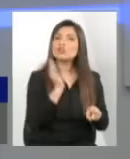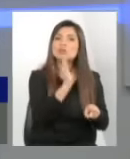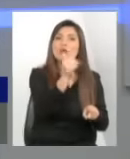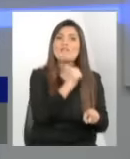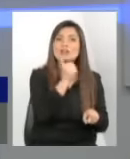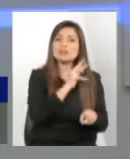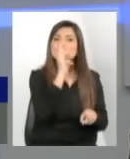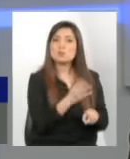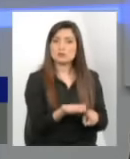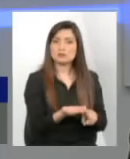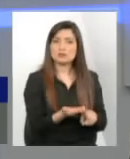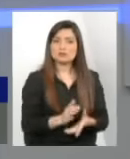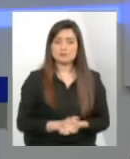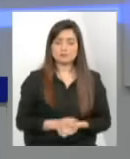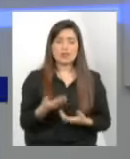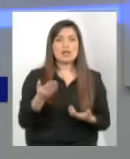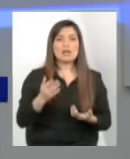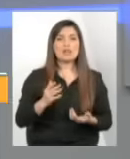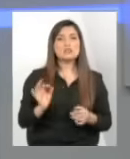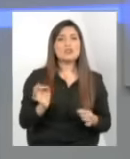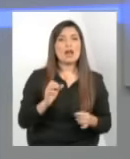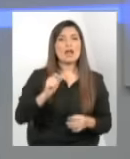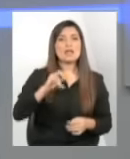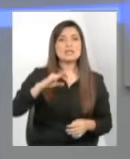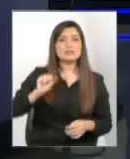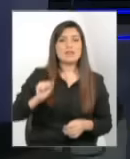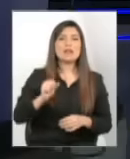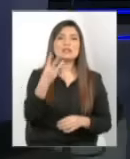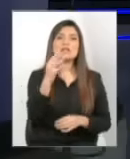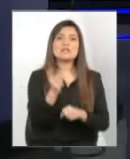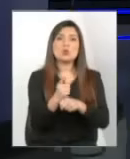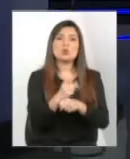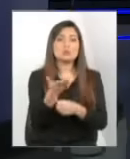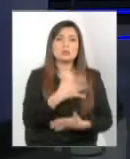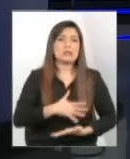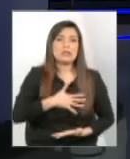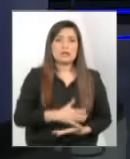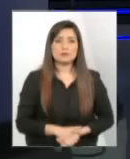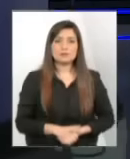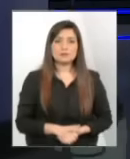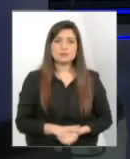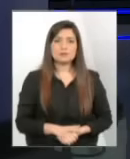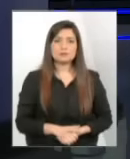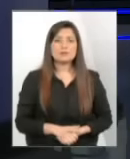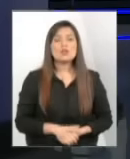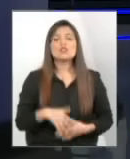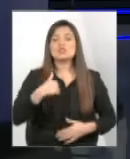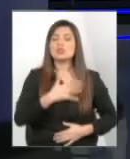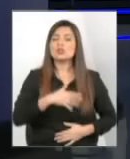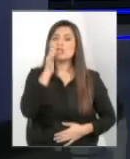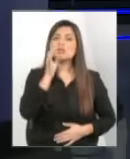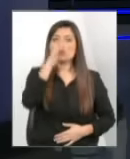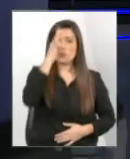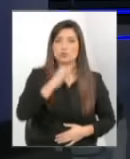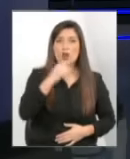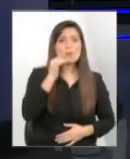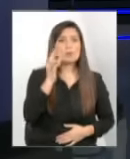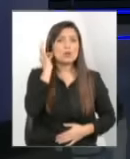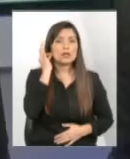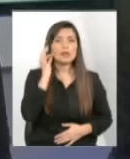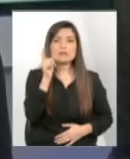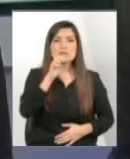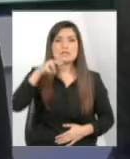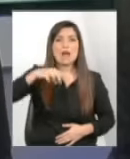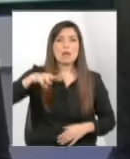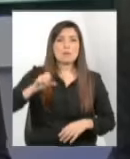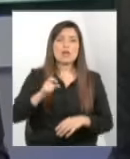señora Alicia ahí tiene la cámara 3 30 segundos lo que usted quiera bueno yo decir que los funcionarios y funcionarias del cename llevamos 26